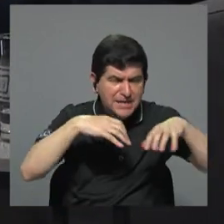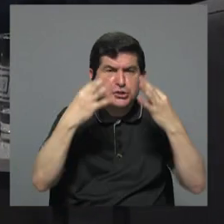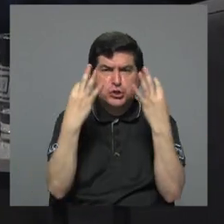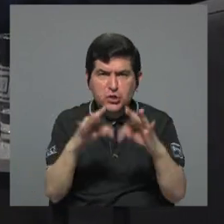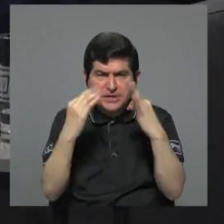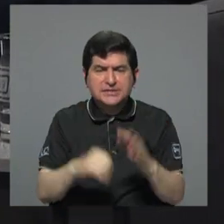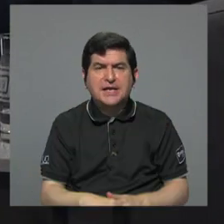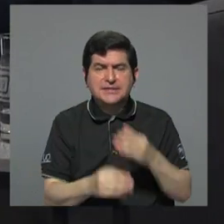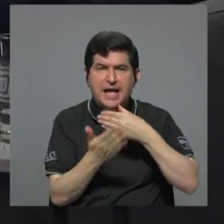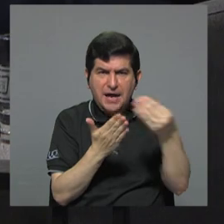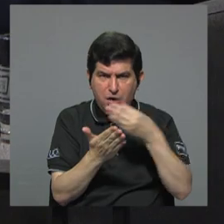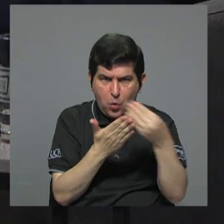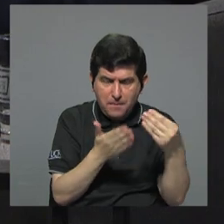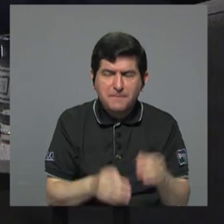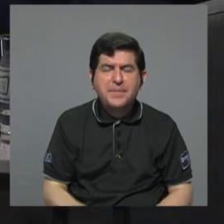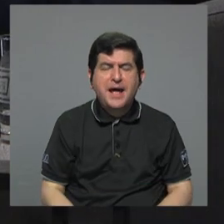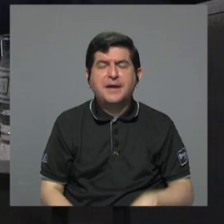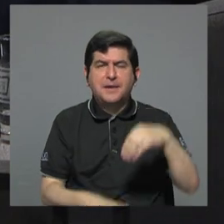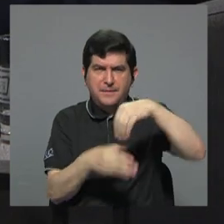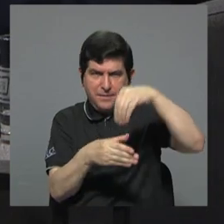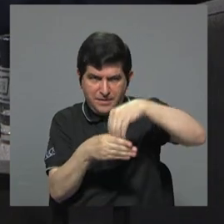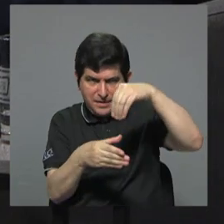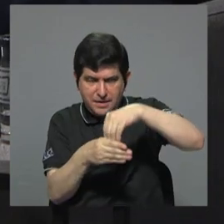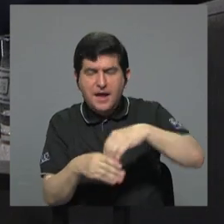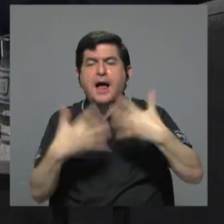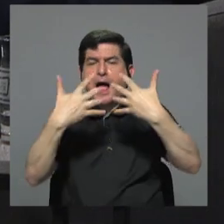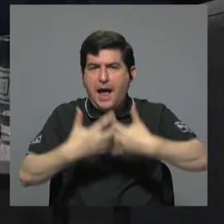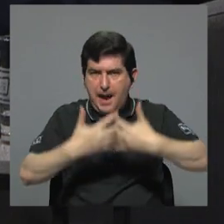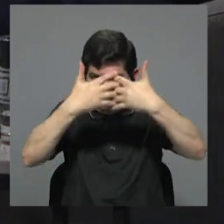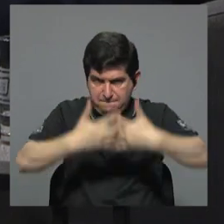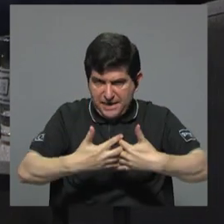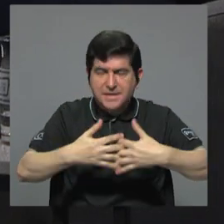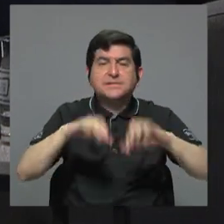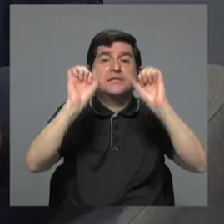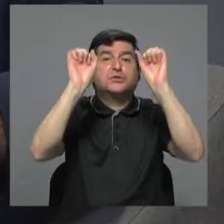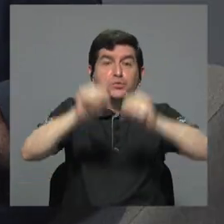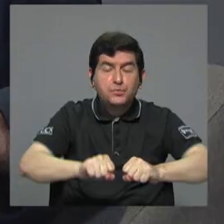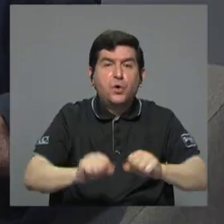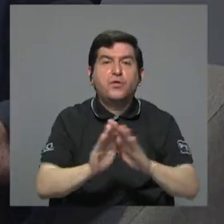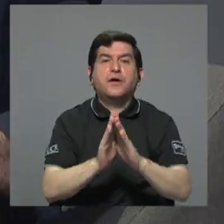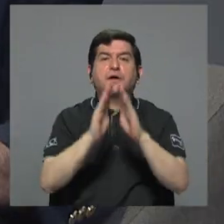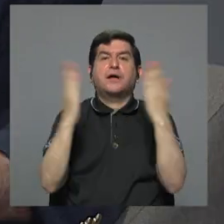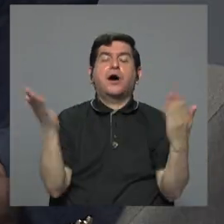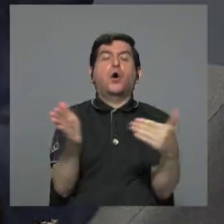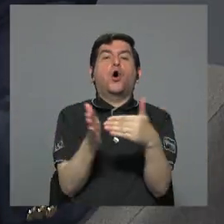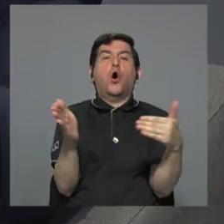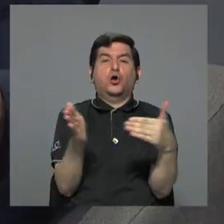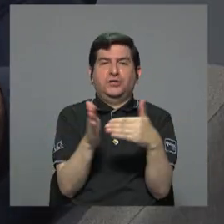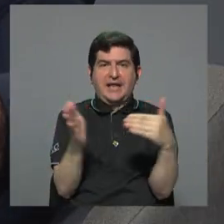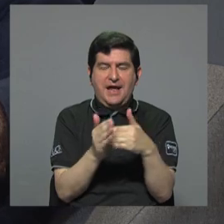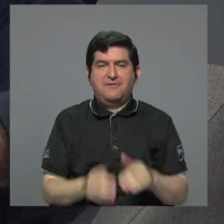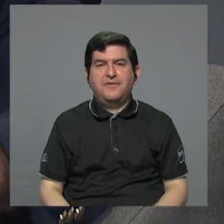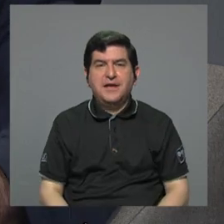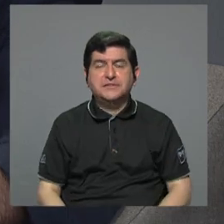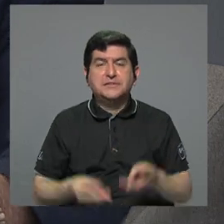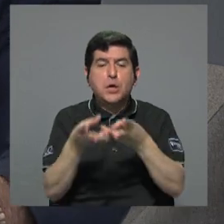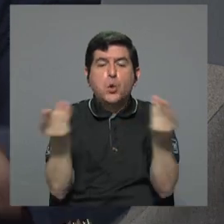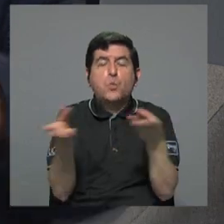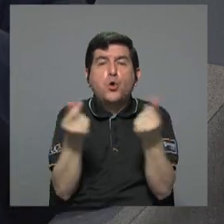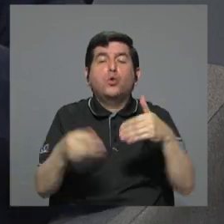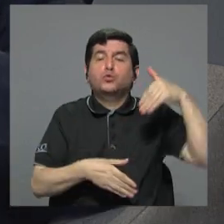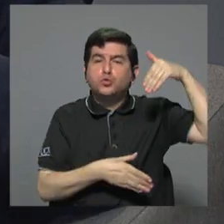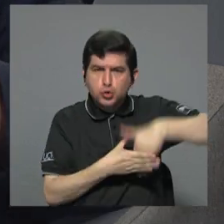comprar, recapitalizar empresas, para poner y abrir otra vez las turbinas de la producción